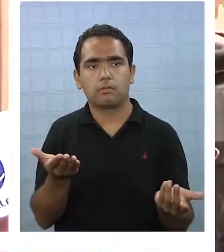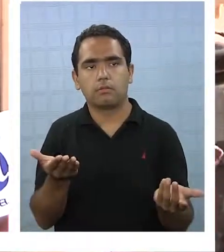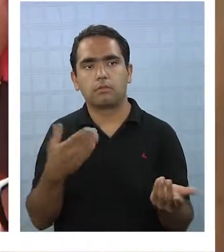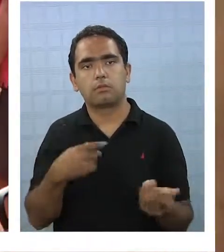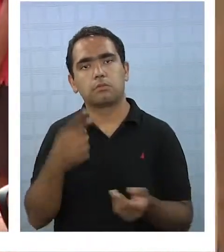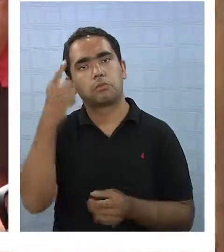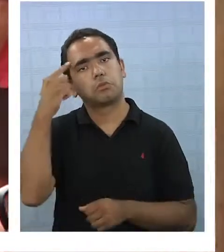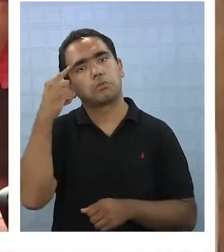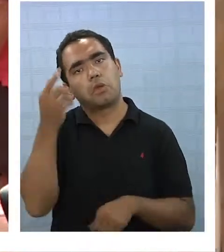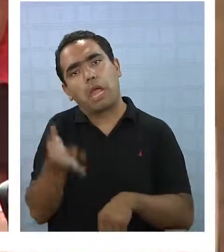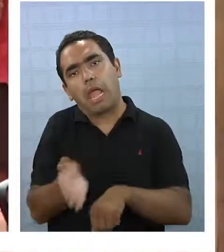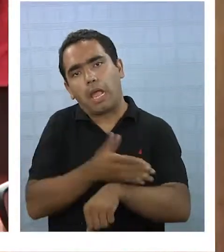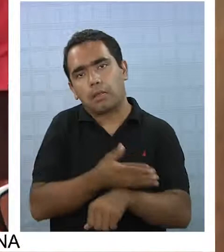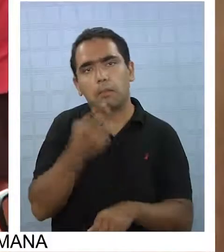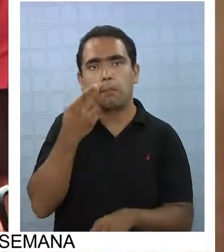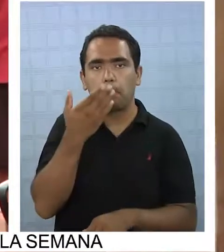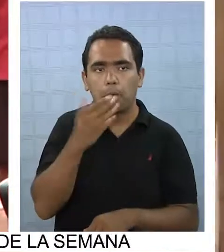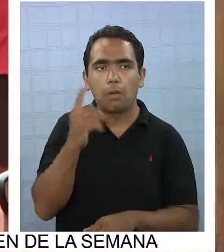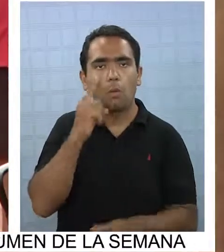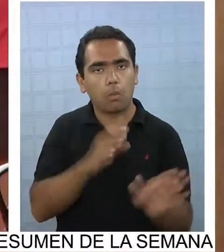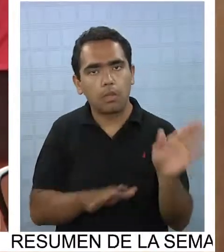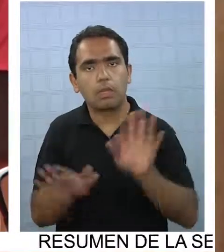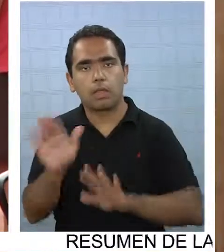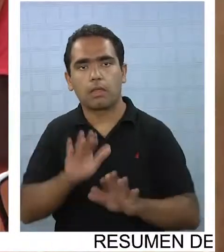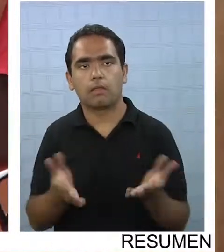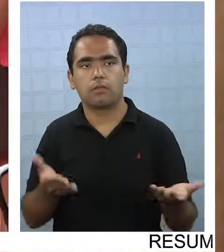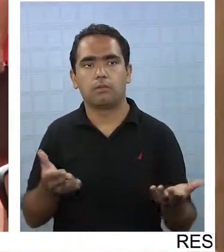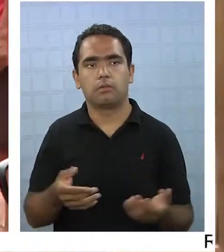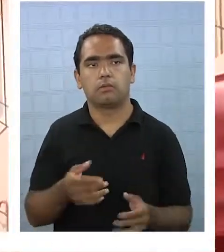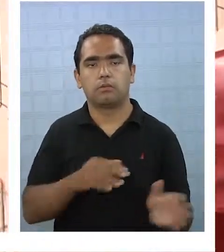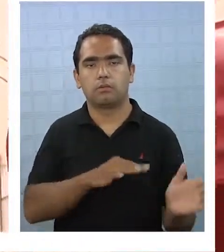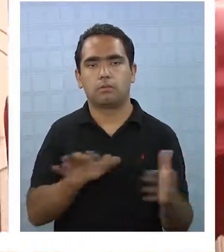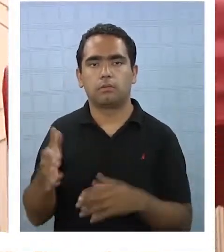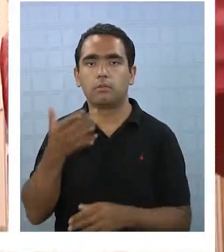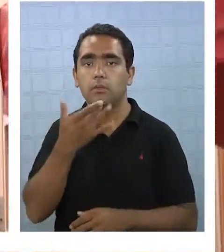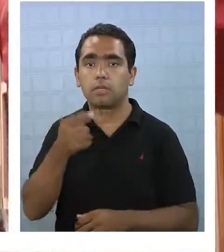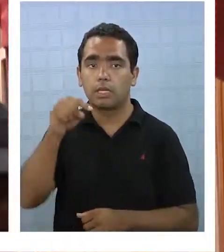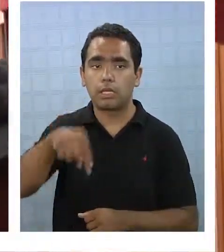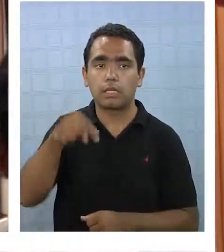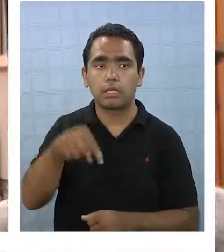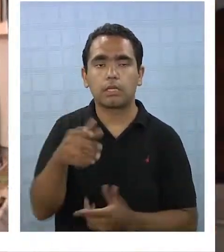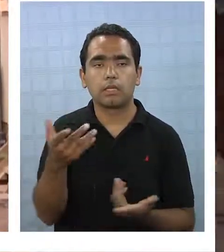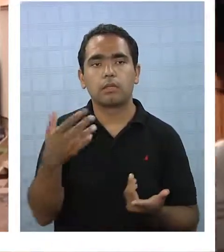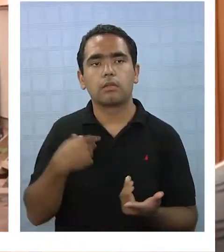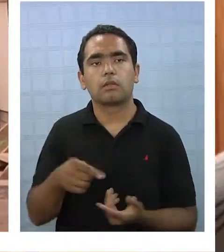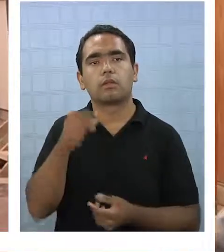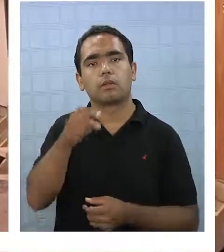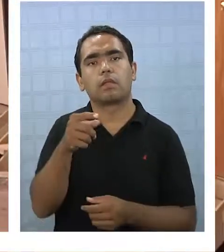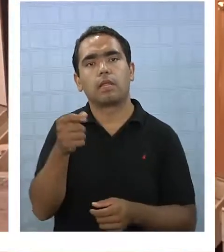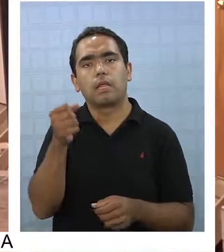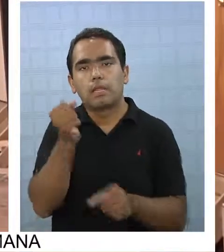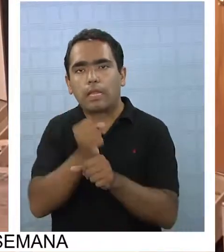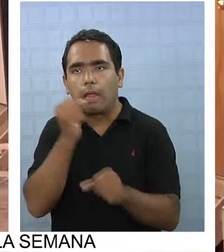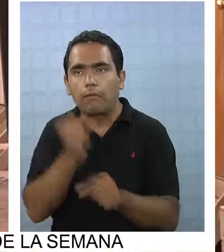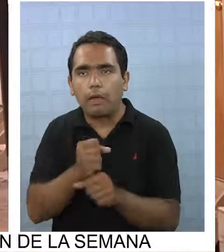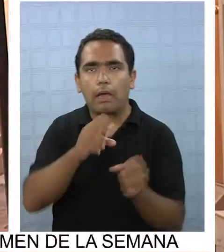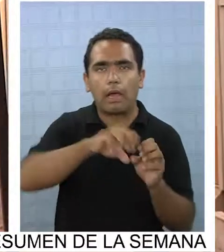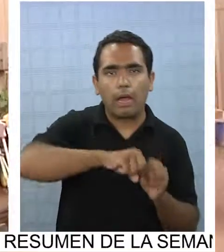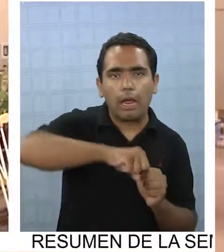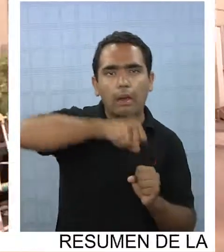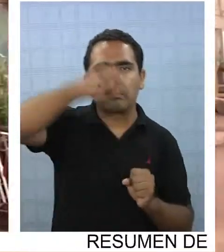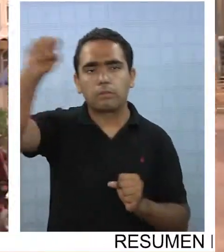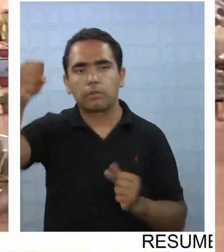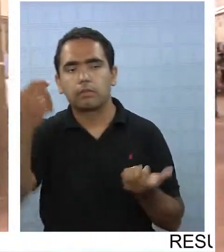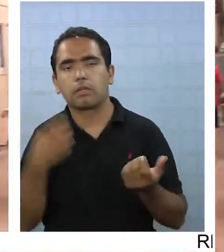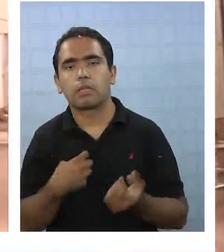bueno que los dieran antes, para prevenir que uno se moje, porque esa es la idea. Porque acá van a tener que empezar a cortar en el momento, son tres metros por